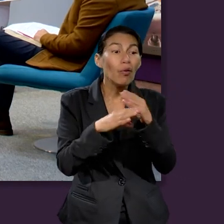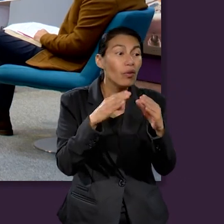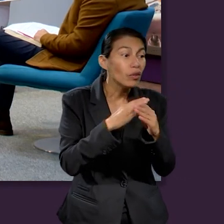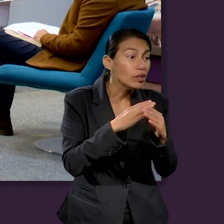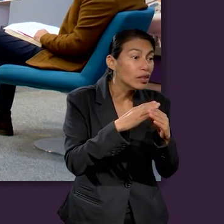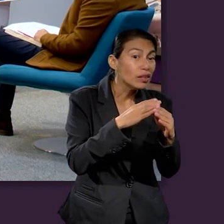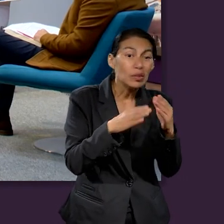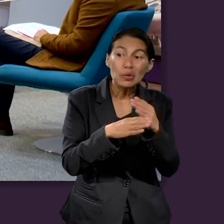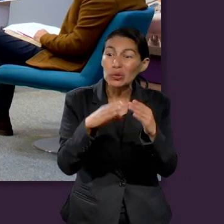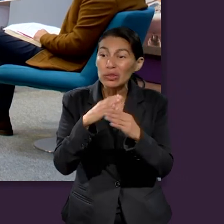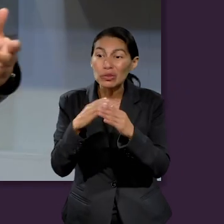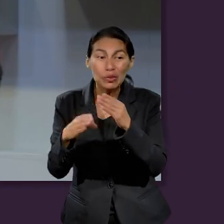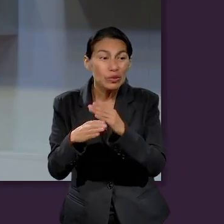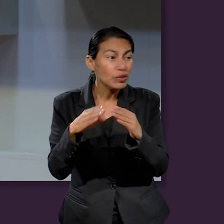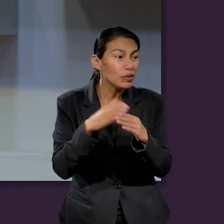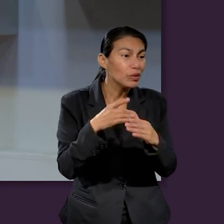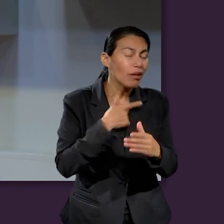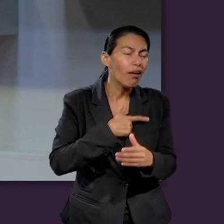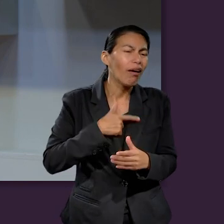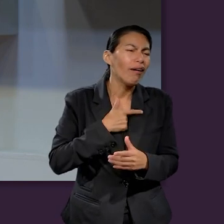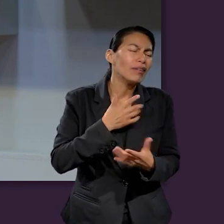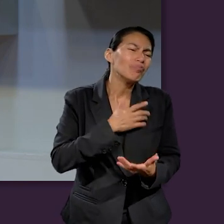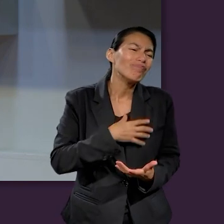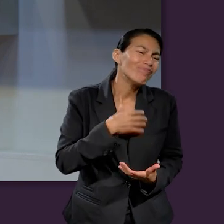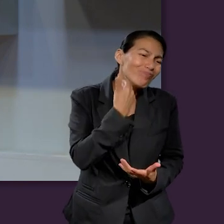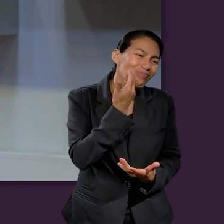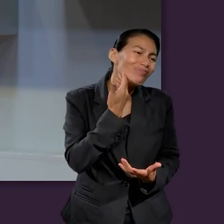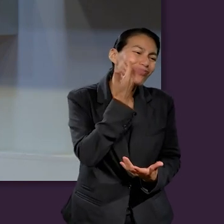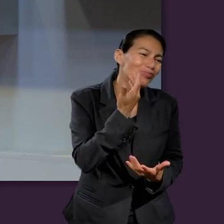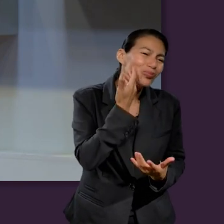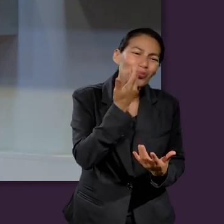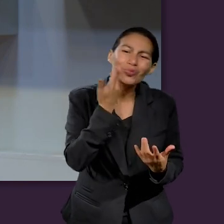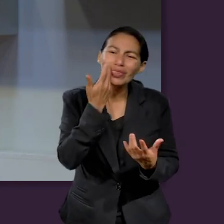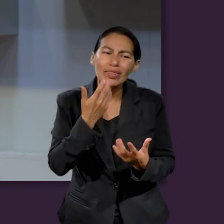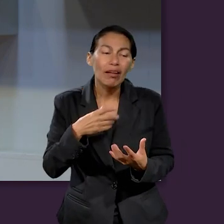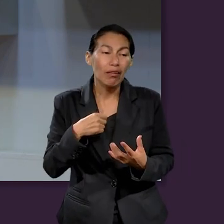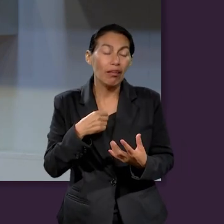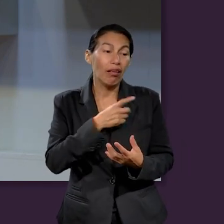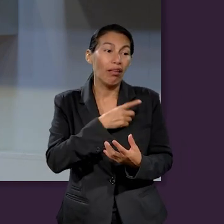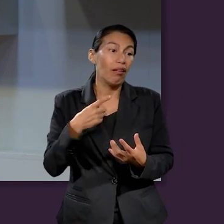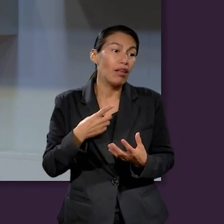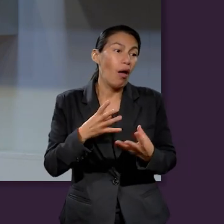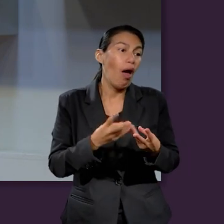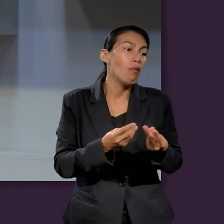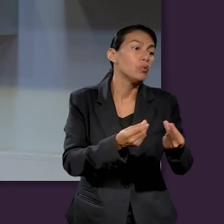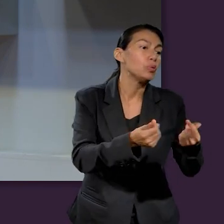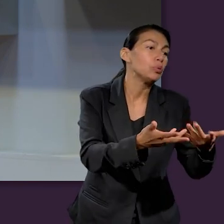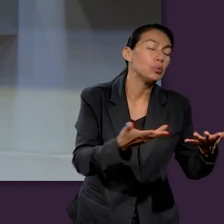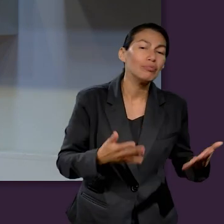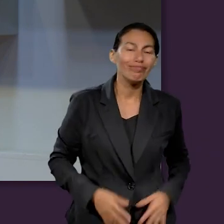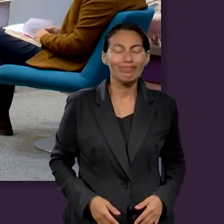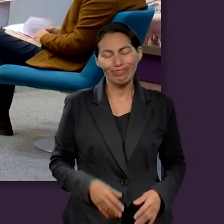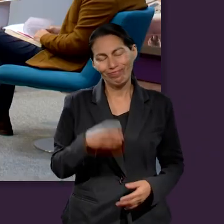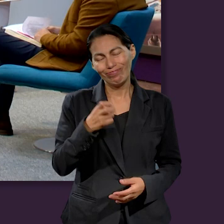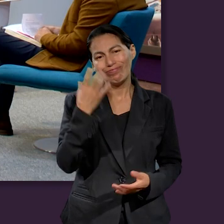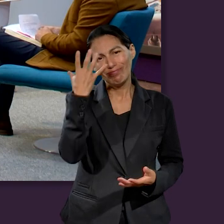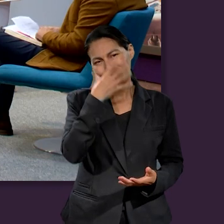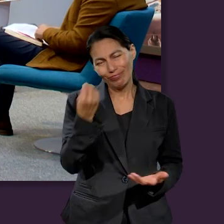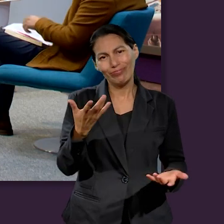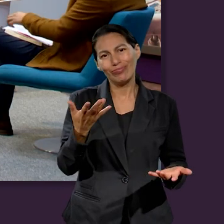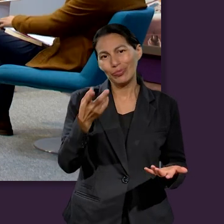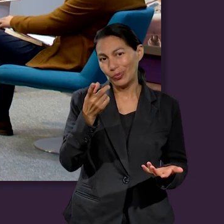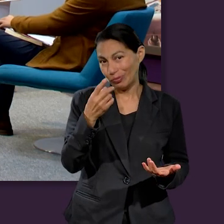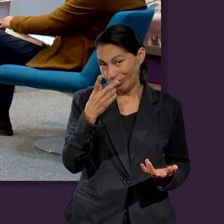refiero al mundo como las cosas que podemos tener. Y Bet, ¿qué consejo podríamos dar acerca de este asunto